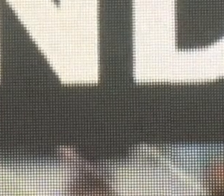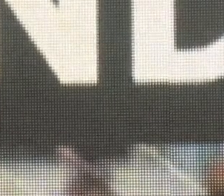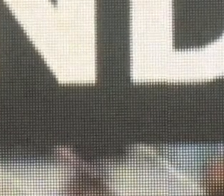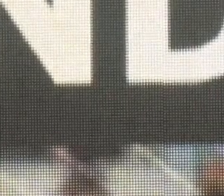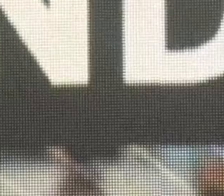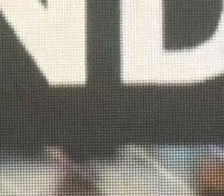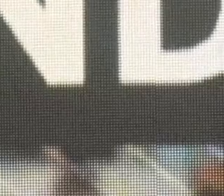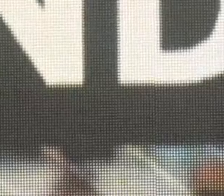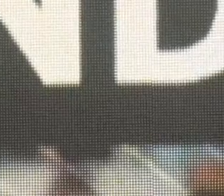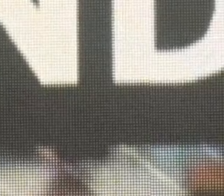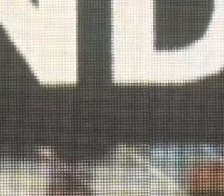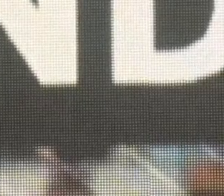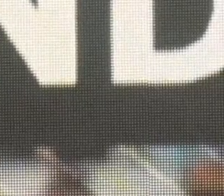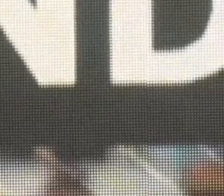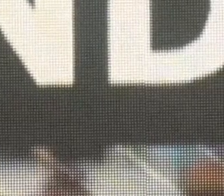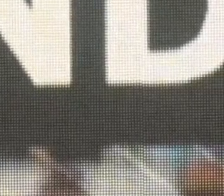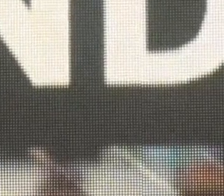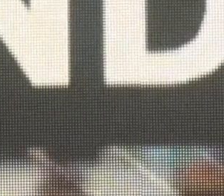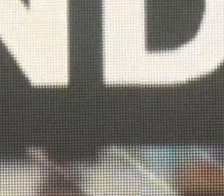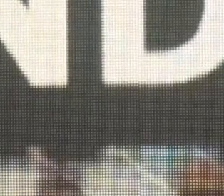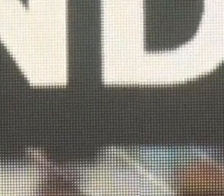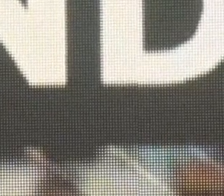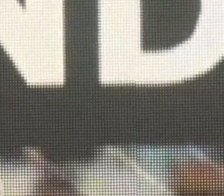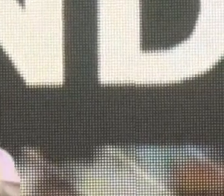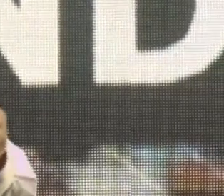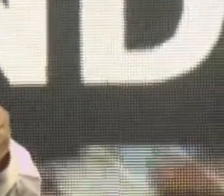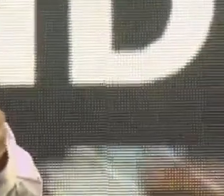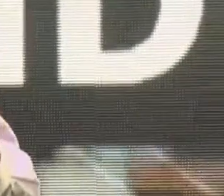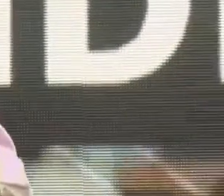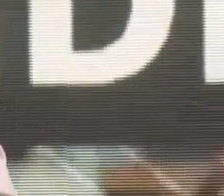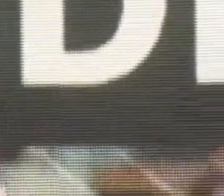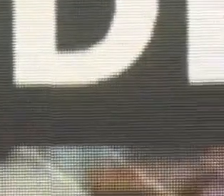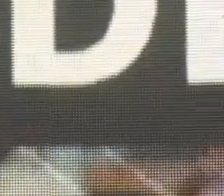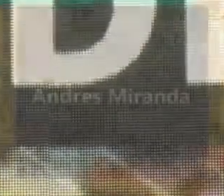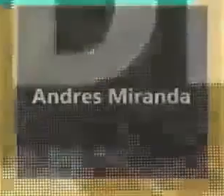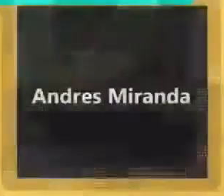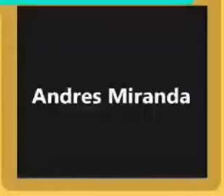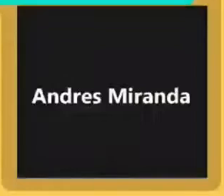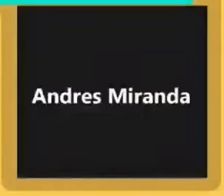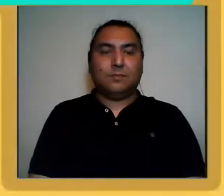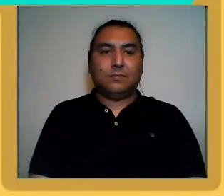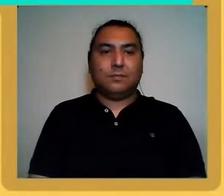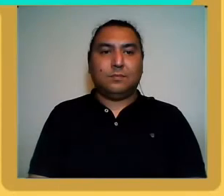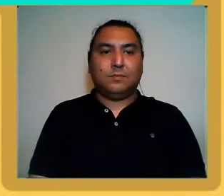Realmente una trayectoria impresionante. Muy bienvenido Luis, muchas gracias de estar con nosotros.